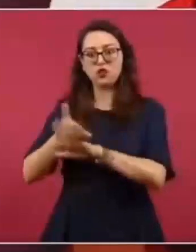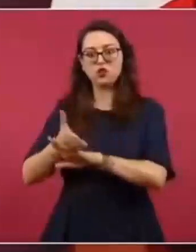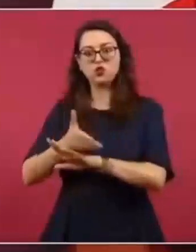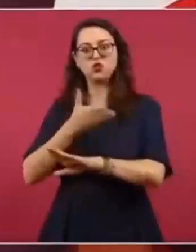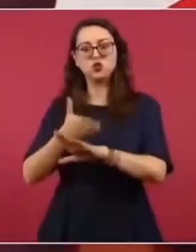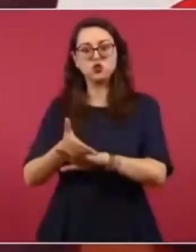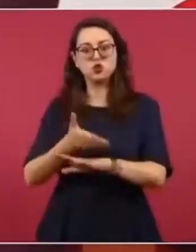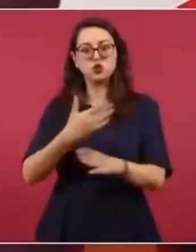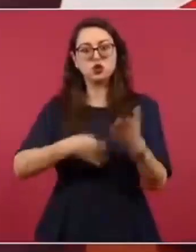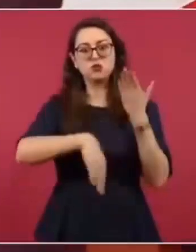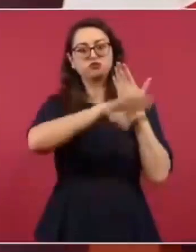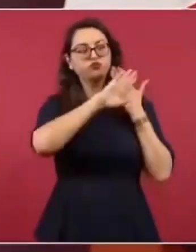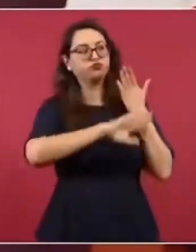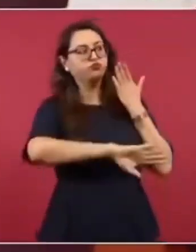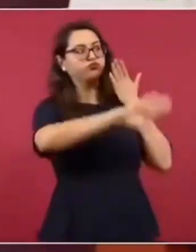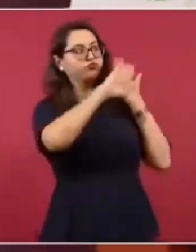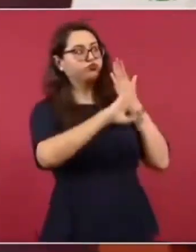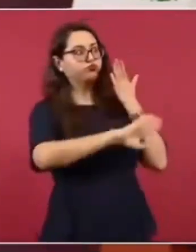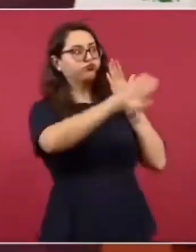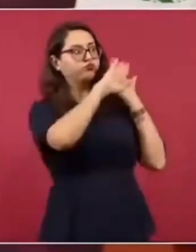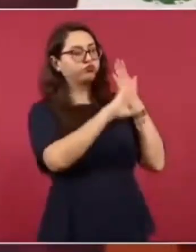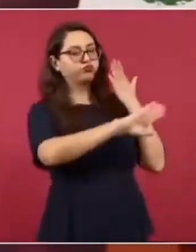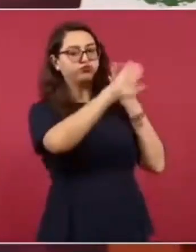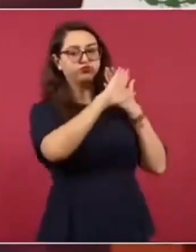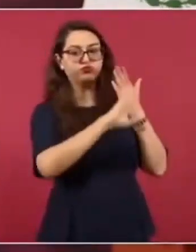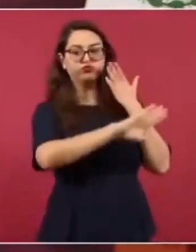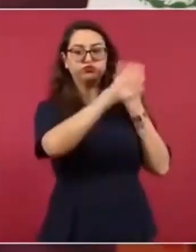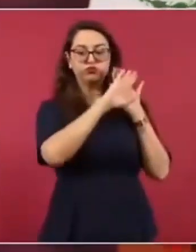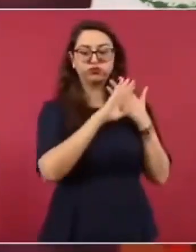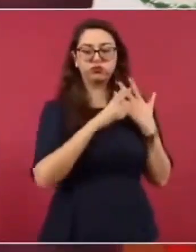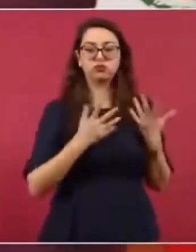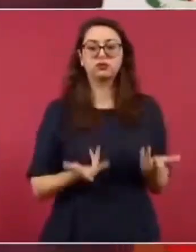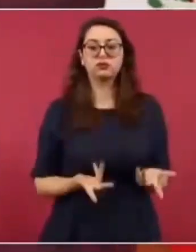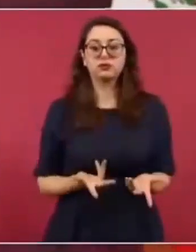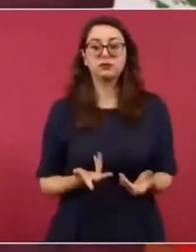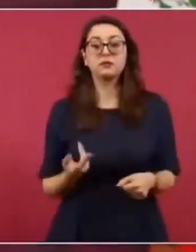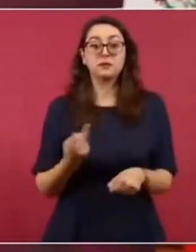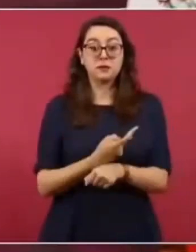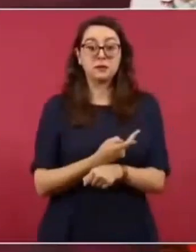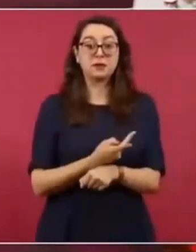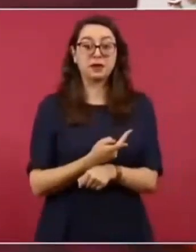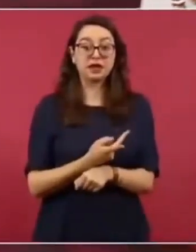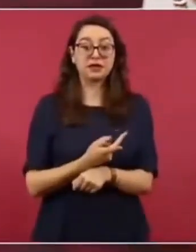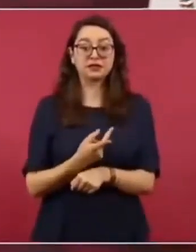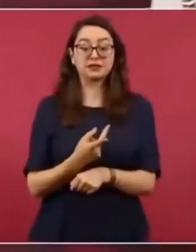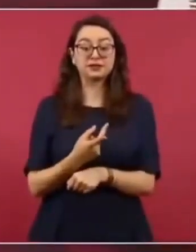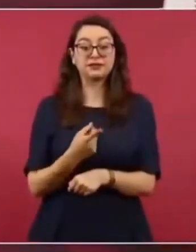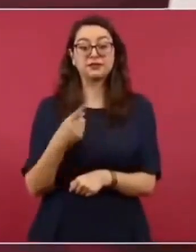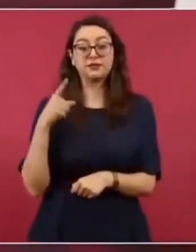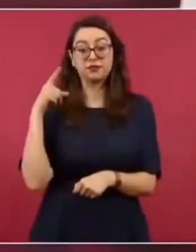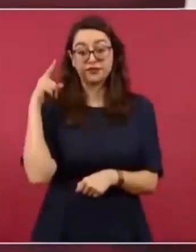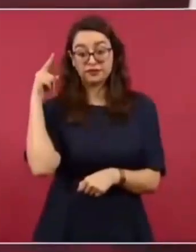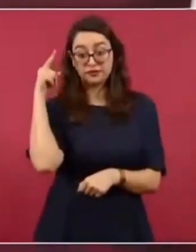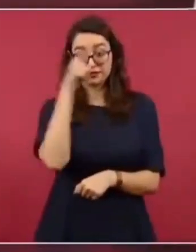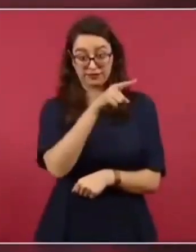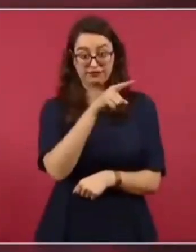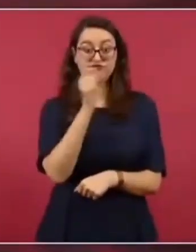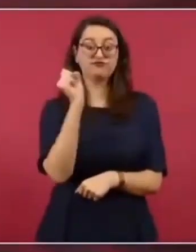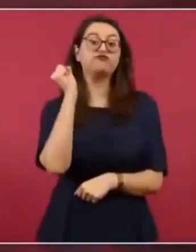Fue comparecer al Senado el jefe del Departamento de Estado, Blinken.